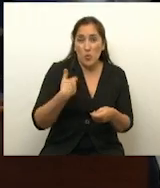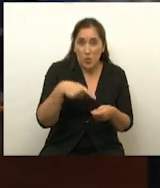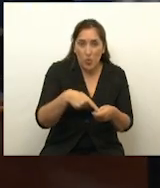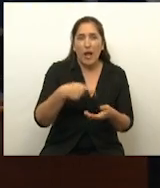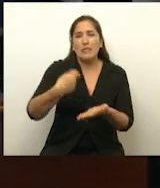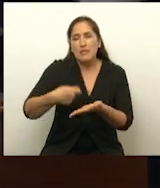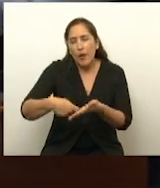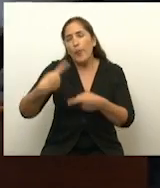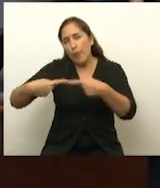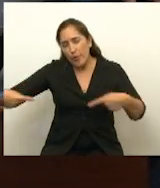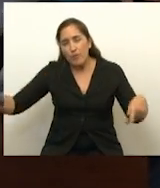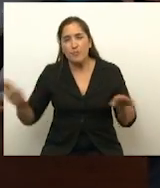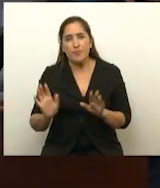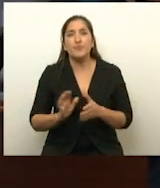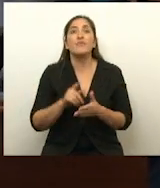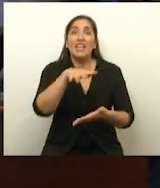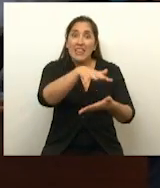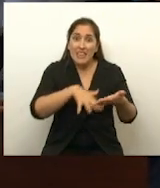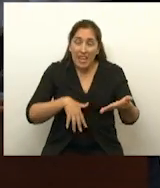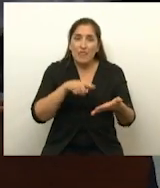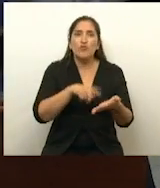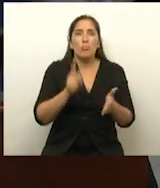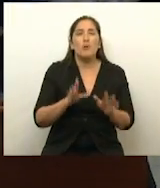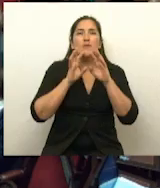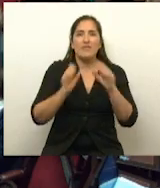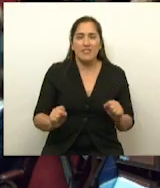y o reaseguro. Según el texto que obra en Secretaría.